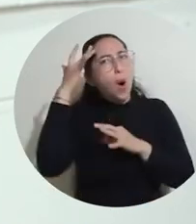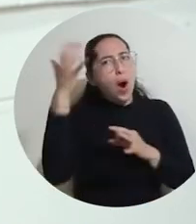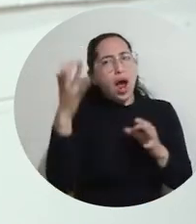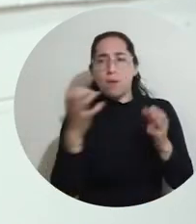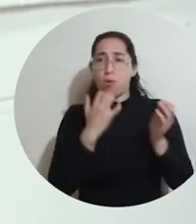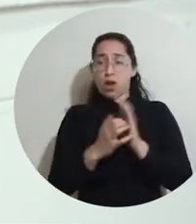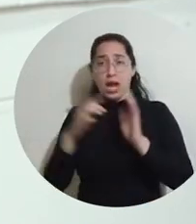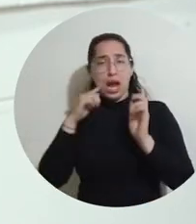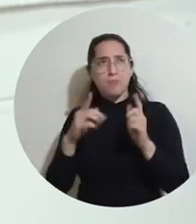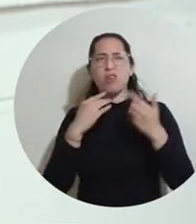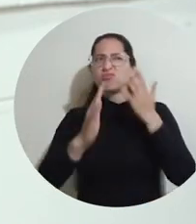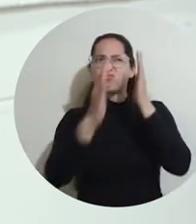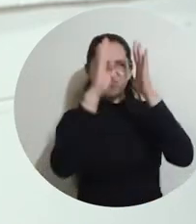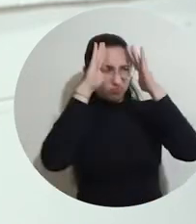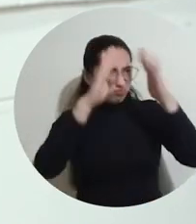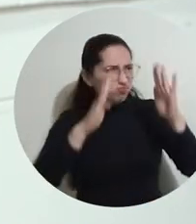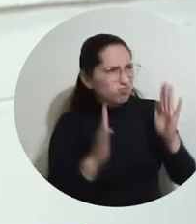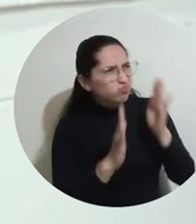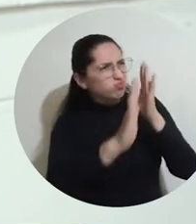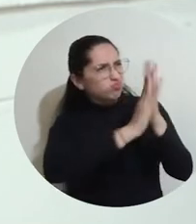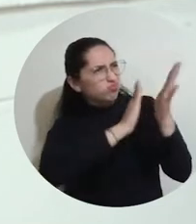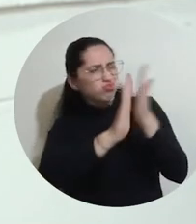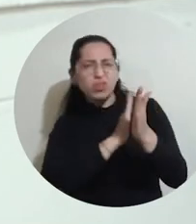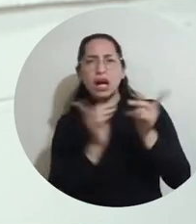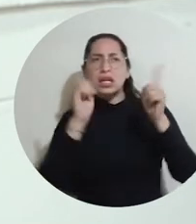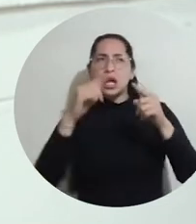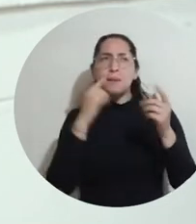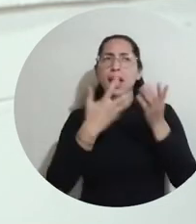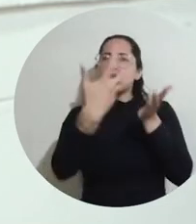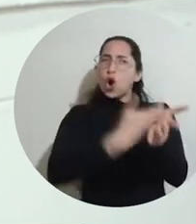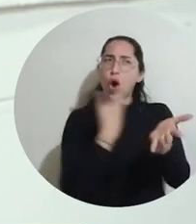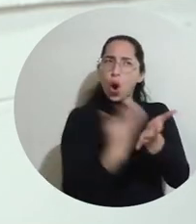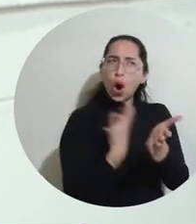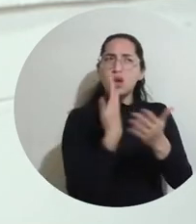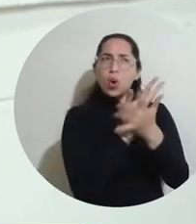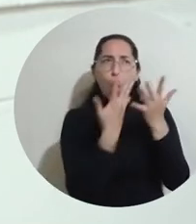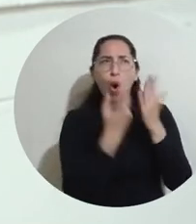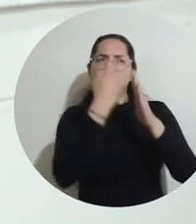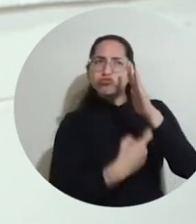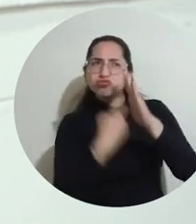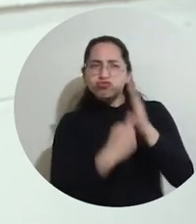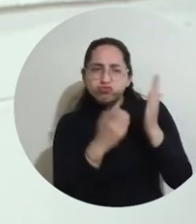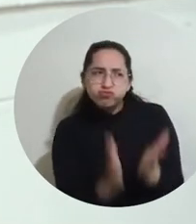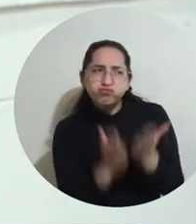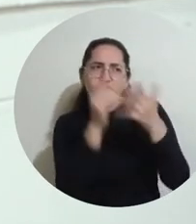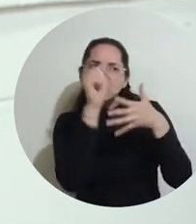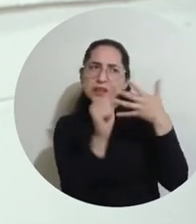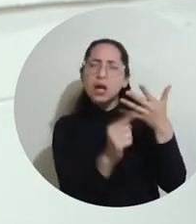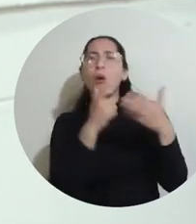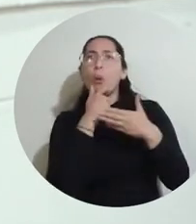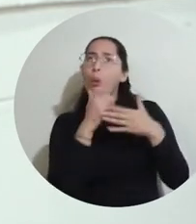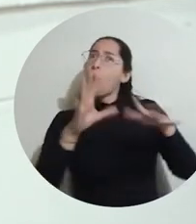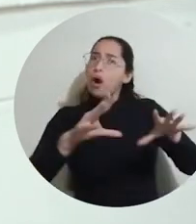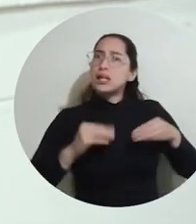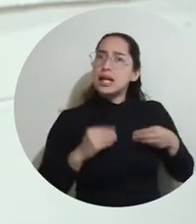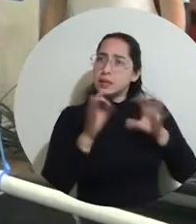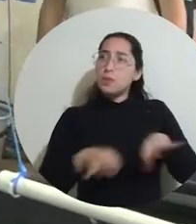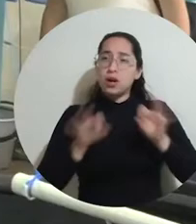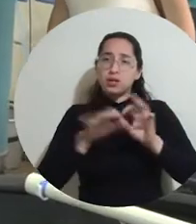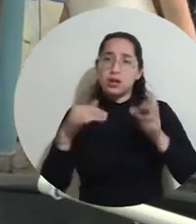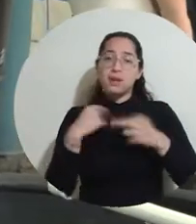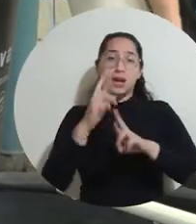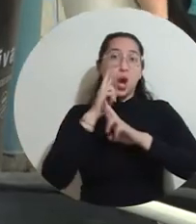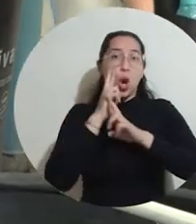permitió escuchar las recomendaciones del Consejo Nacional de Acreditación, sino reconocernos a nosotros mismos.